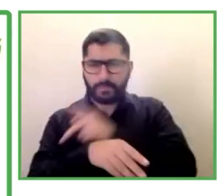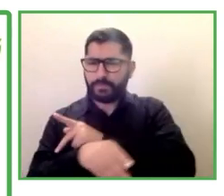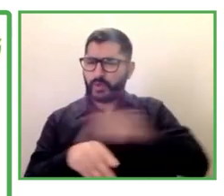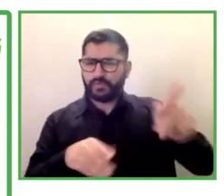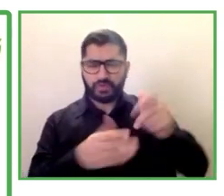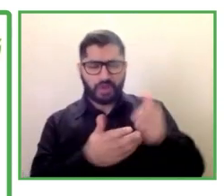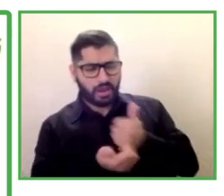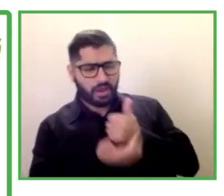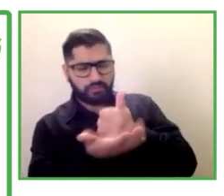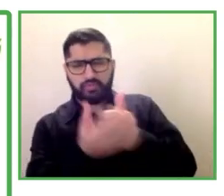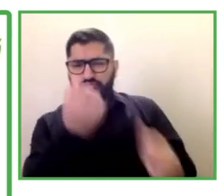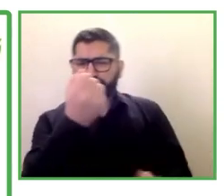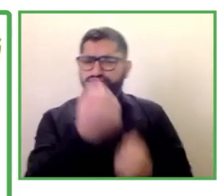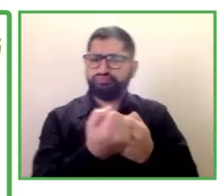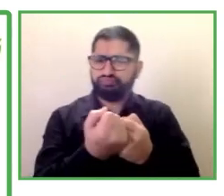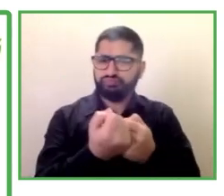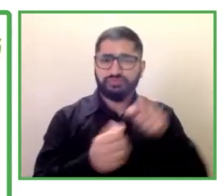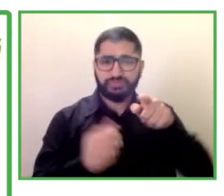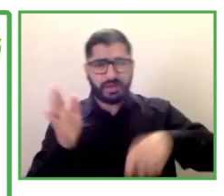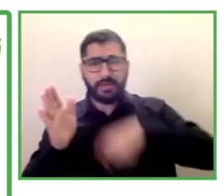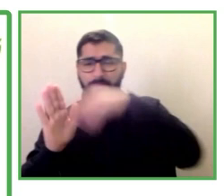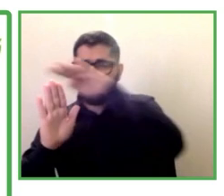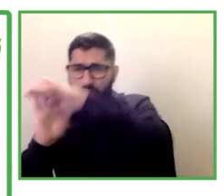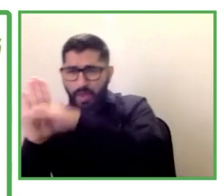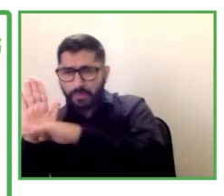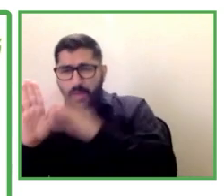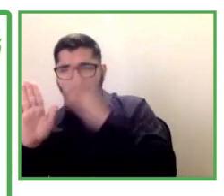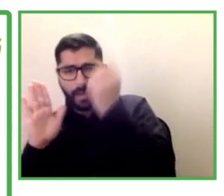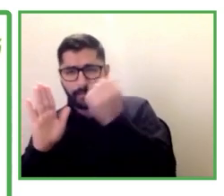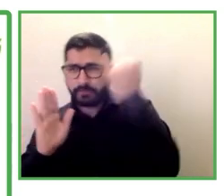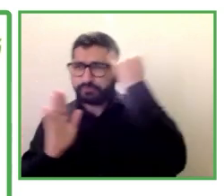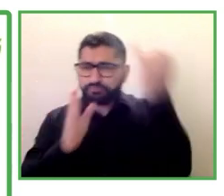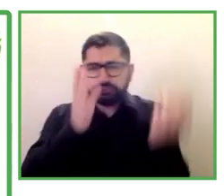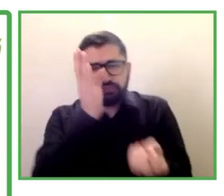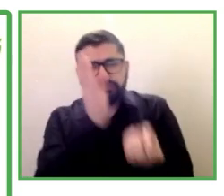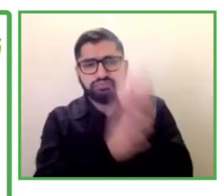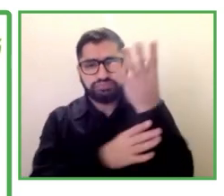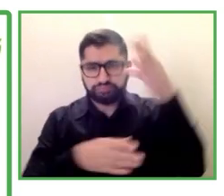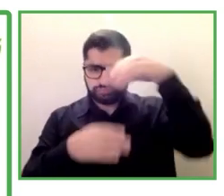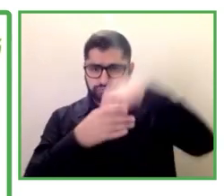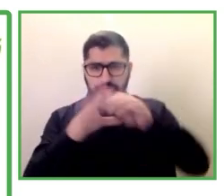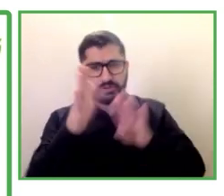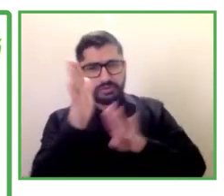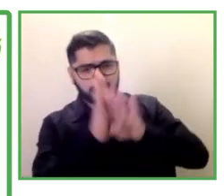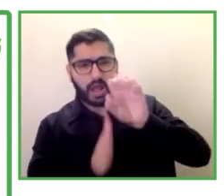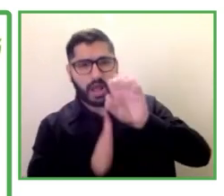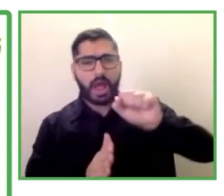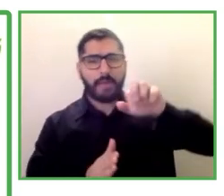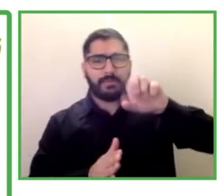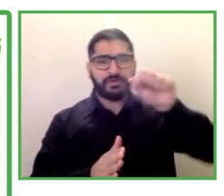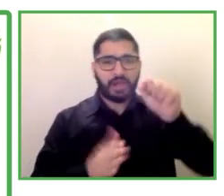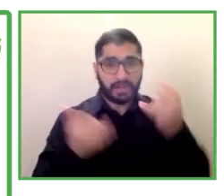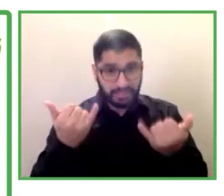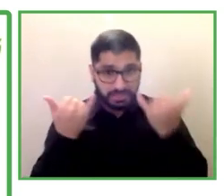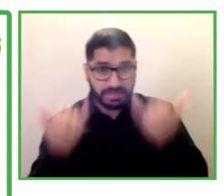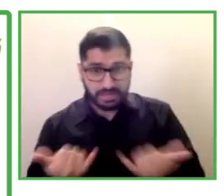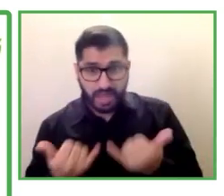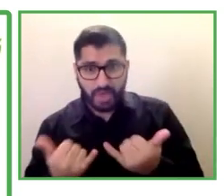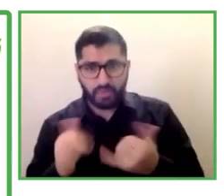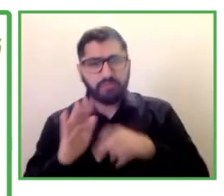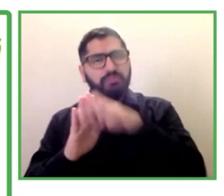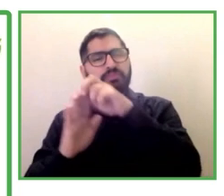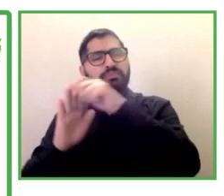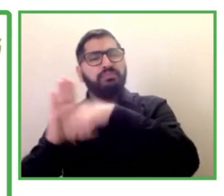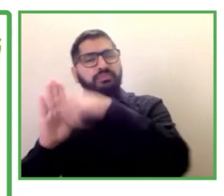concretamente desde 1995, es el programa penitenciario. Como sabrán, en España, como en muchos otros países,